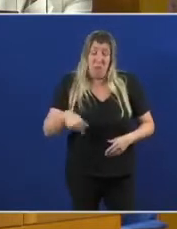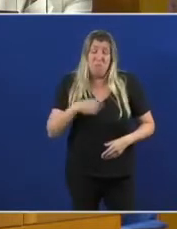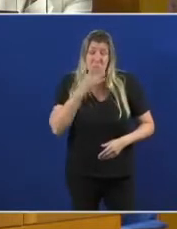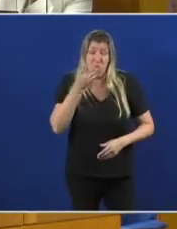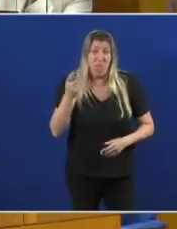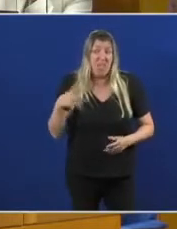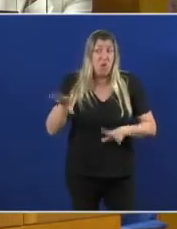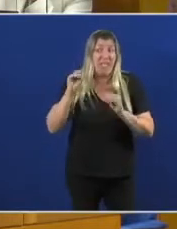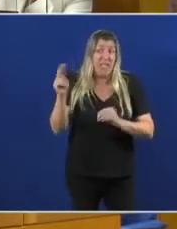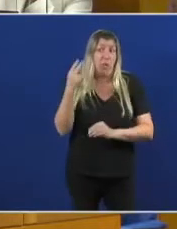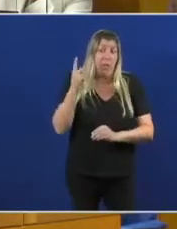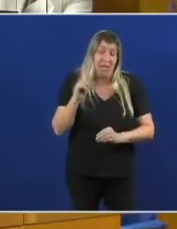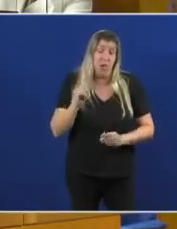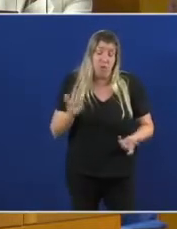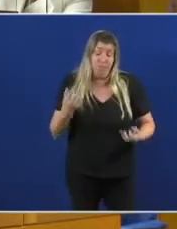Pero eu